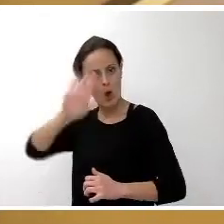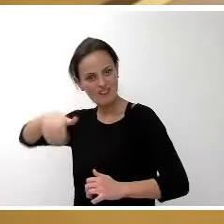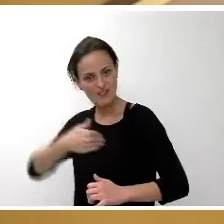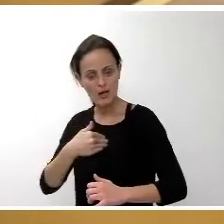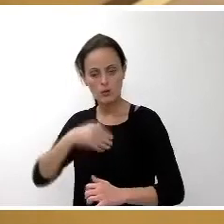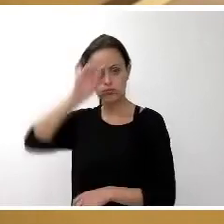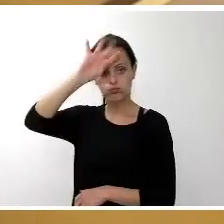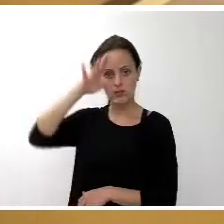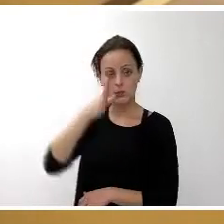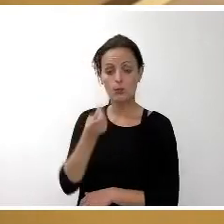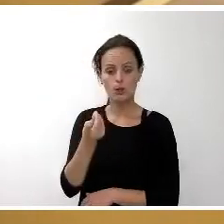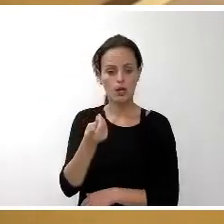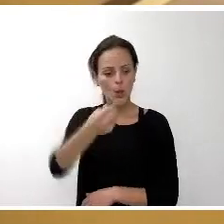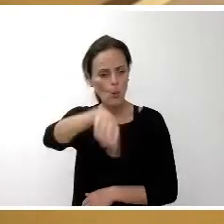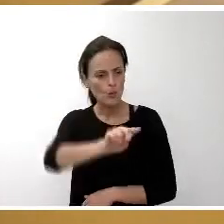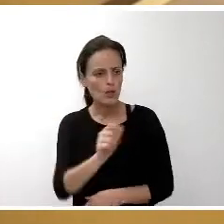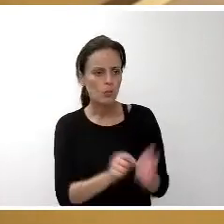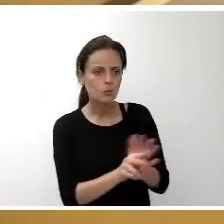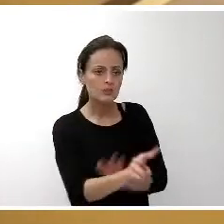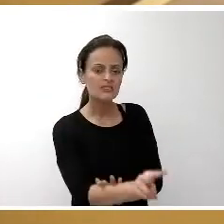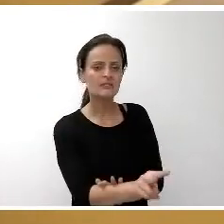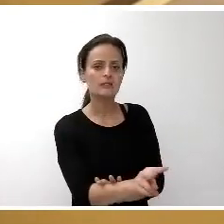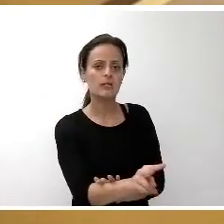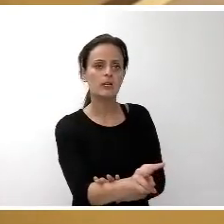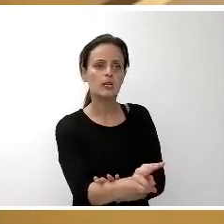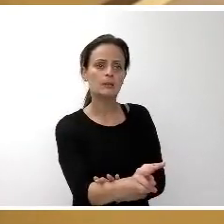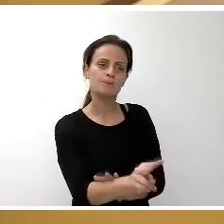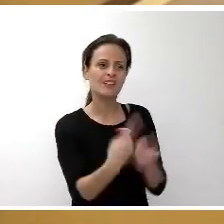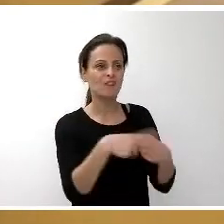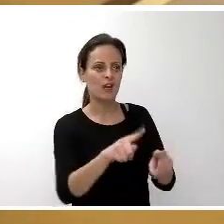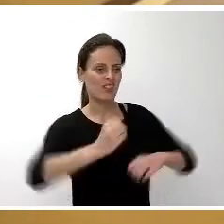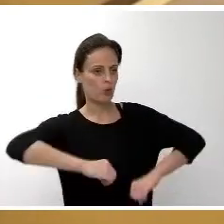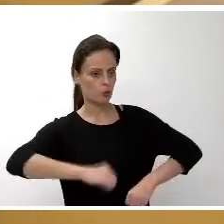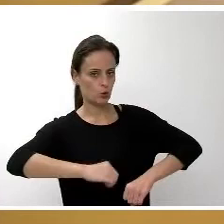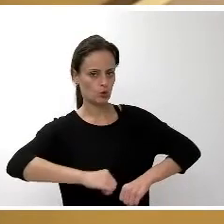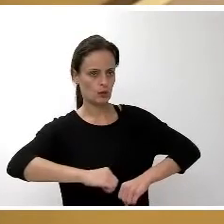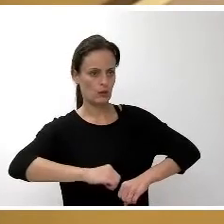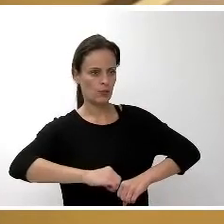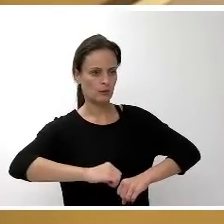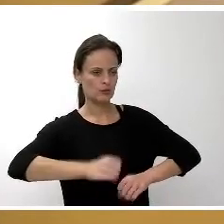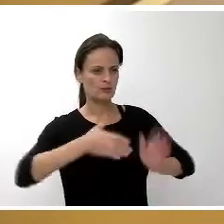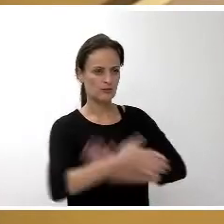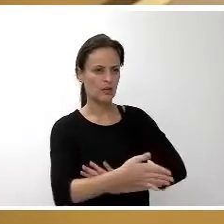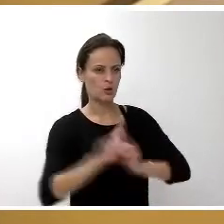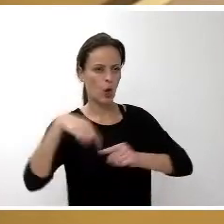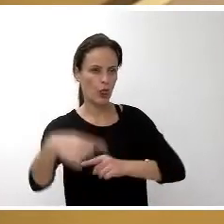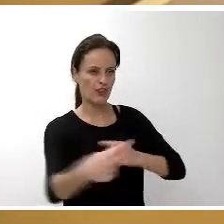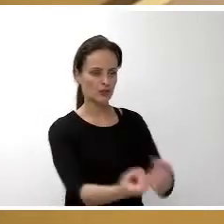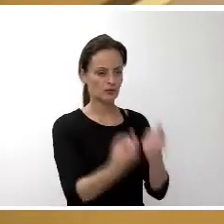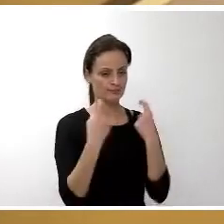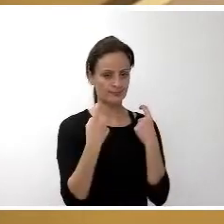nos hacen o que tienen ustedes desde otro punto de vista, que no son los adultos, nos enseña cada día. Por lo tanto,